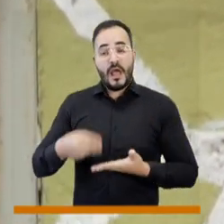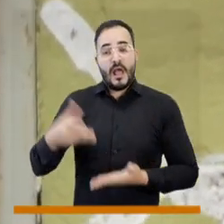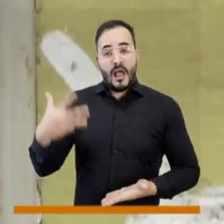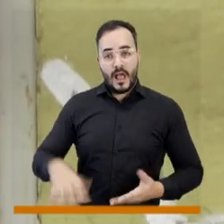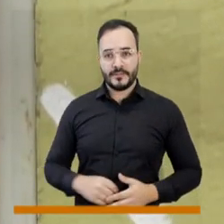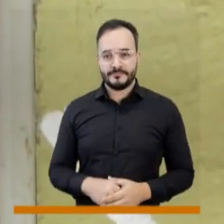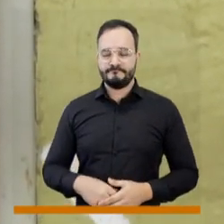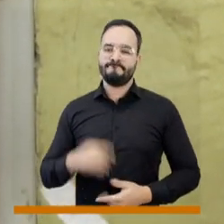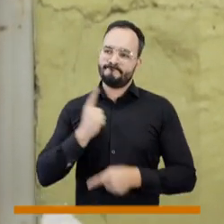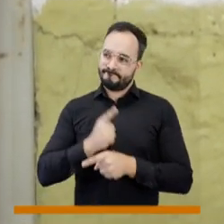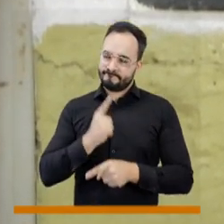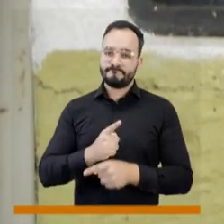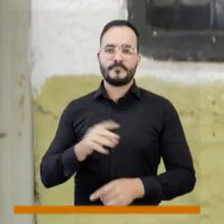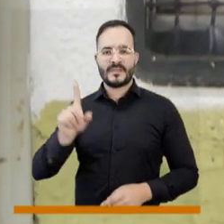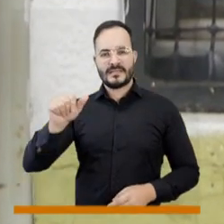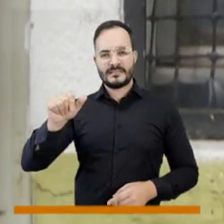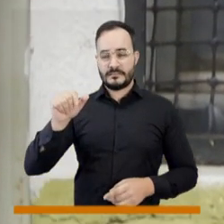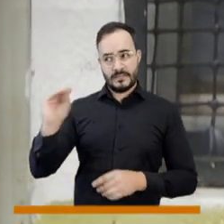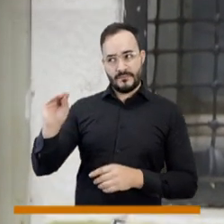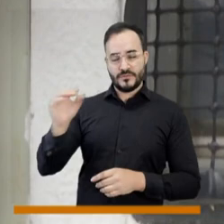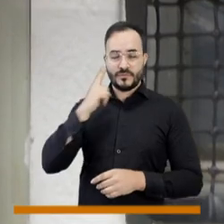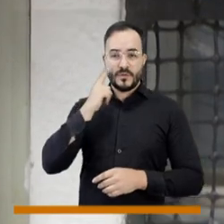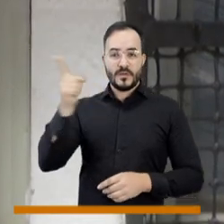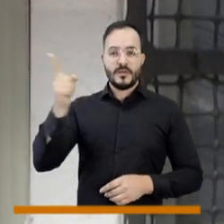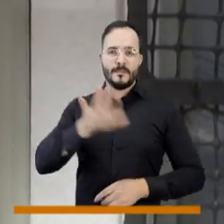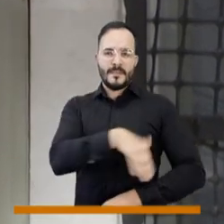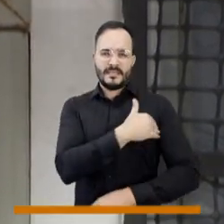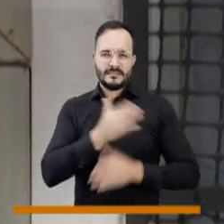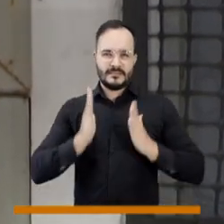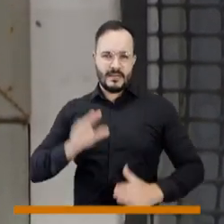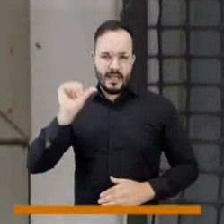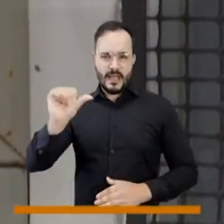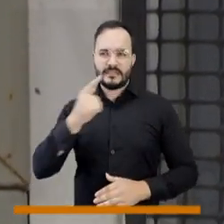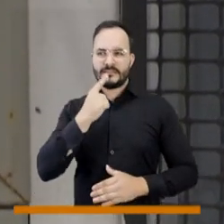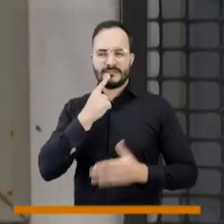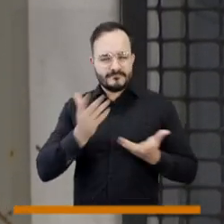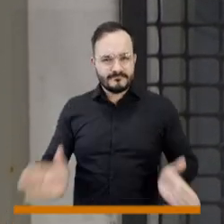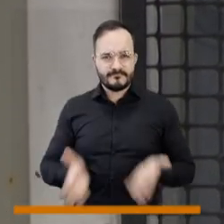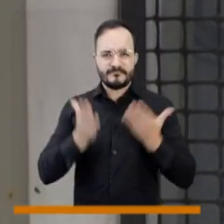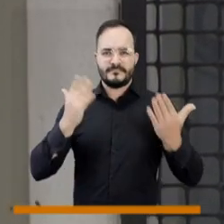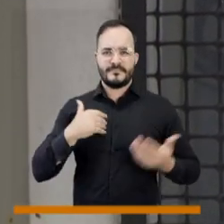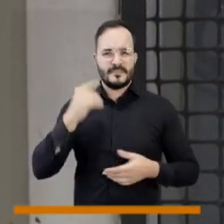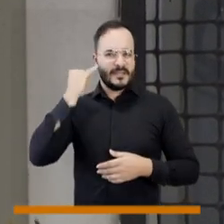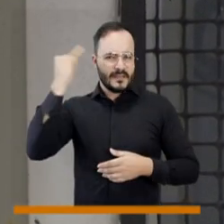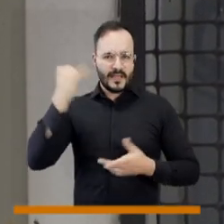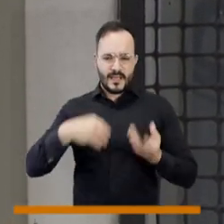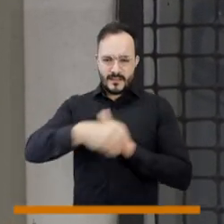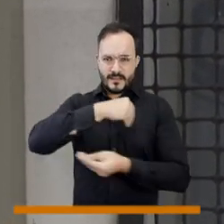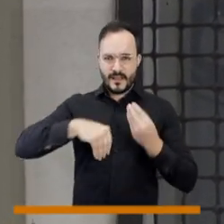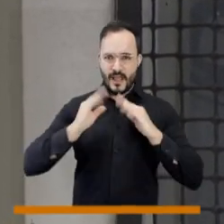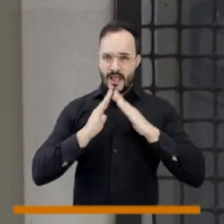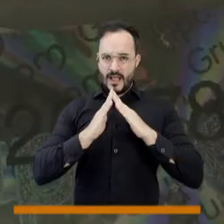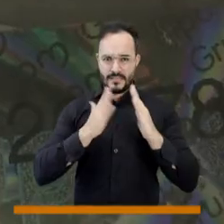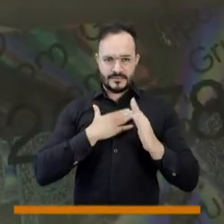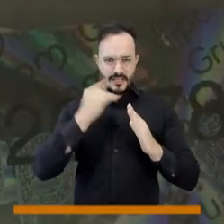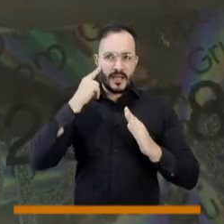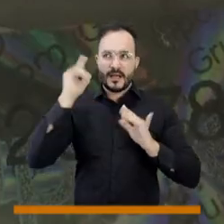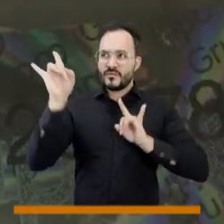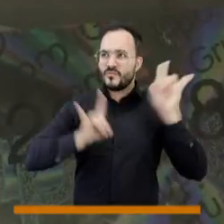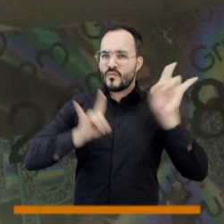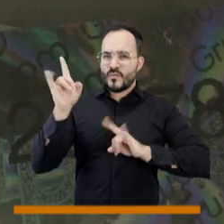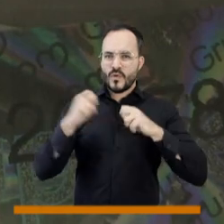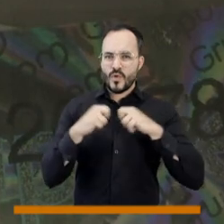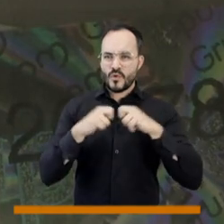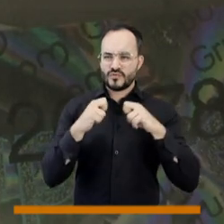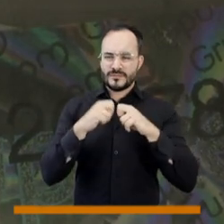oscuro. Ha dicho Santiago, la ministra, de promover la autogeneración y gestión eficiente de la energía en los hogares